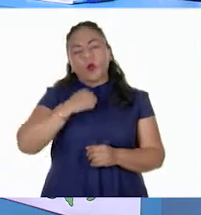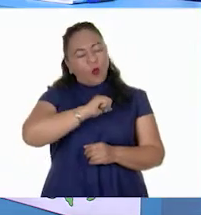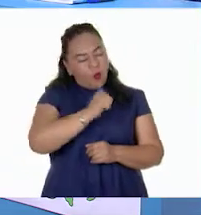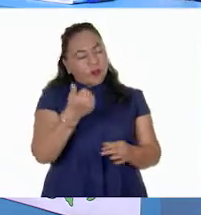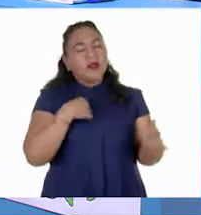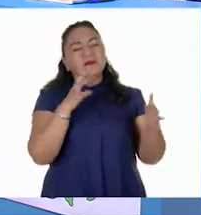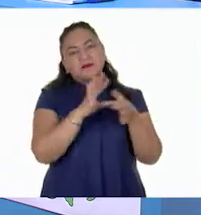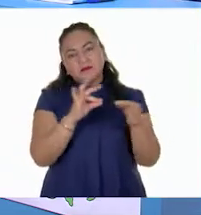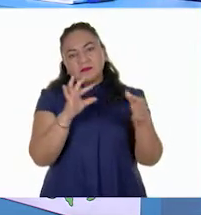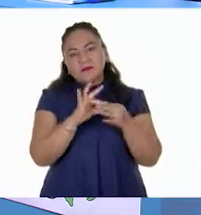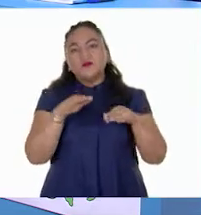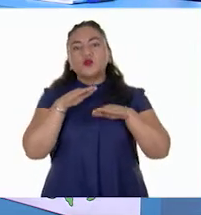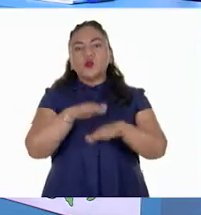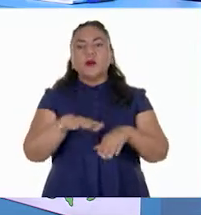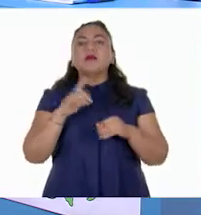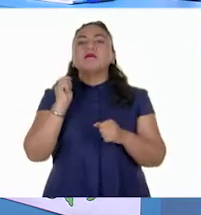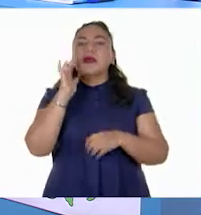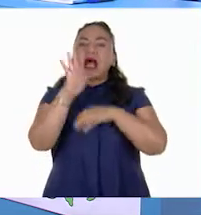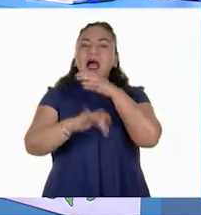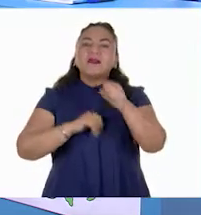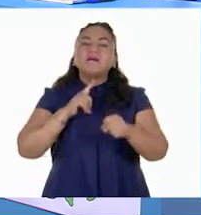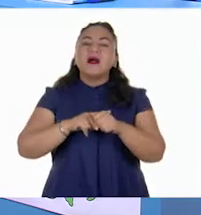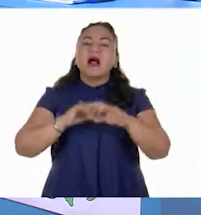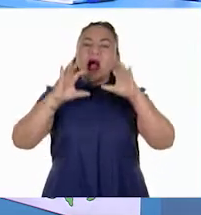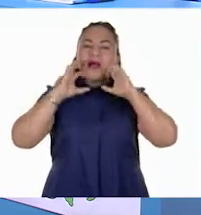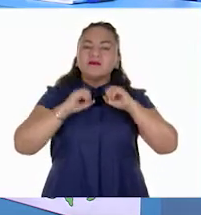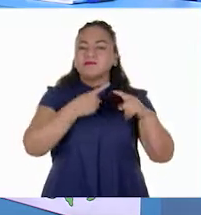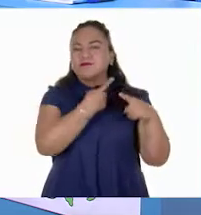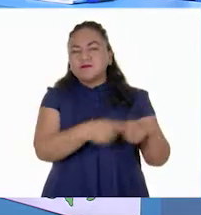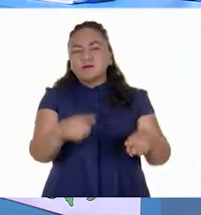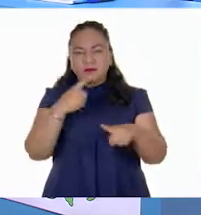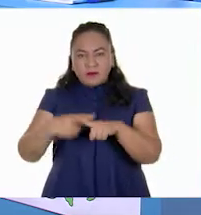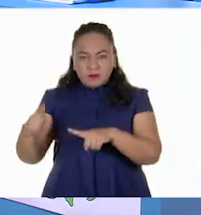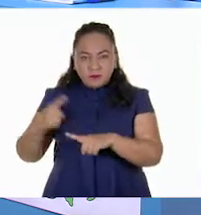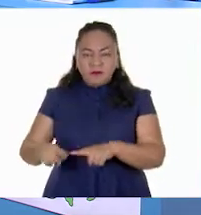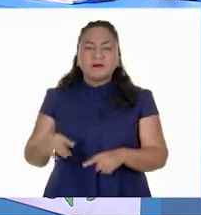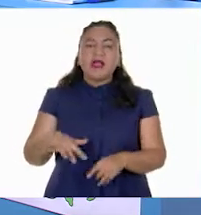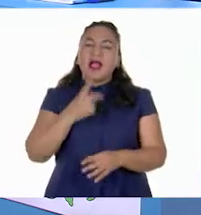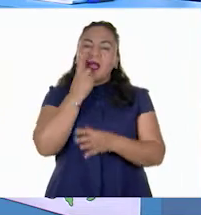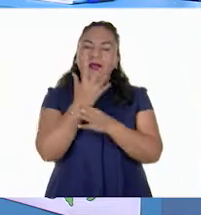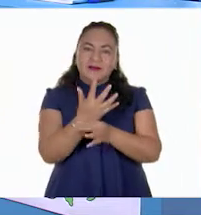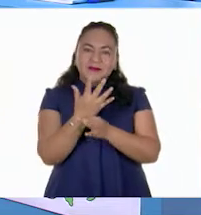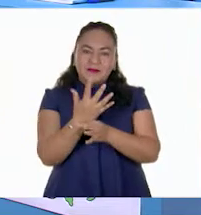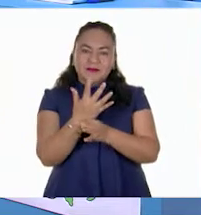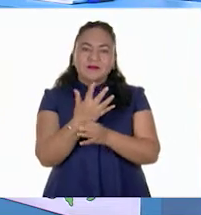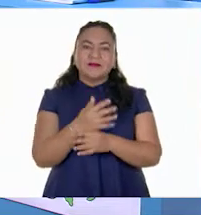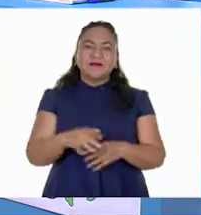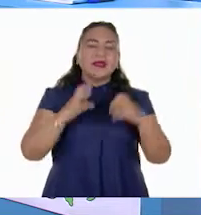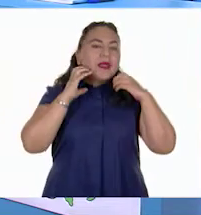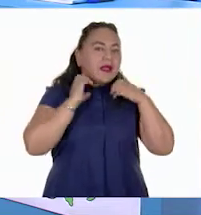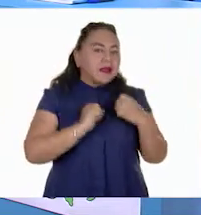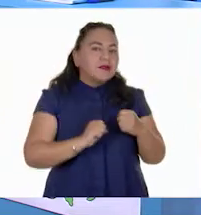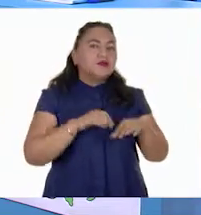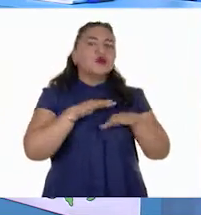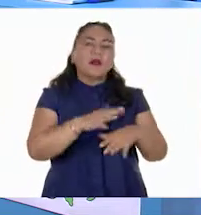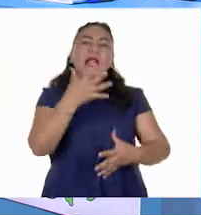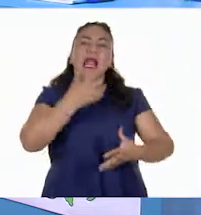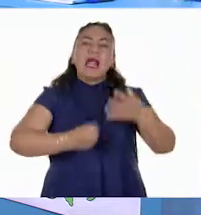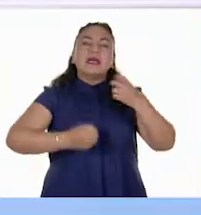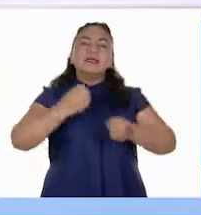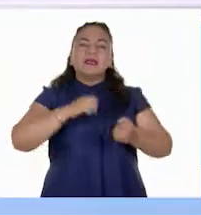pero relacionado con la ganadería. Retomando lo que nos comentó Alejandra al inicio de la clase acerca de la leche.